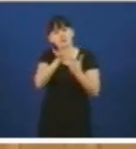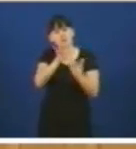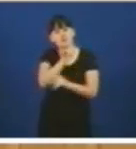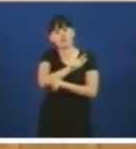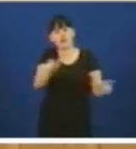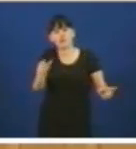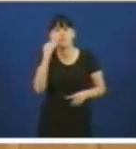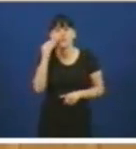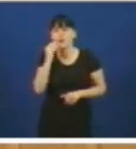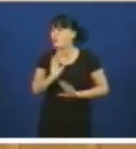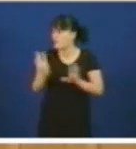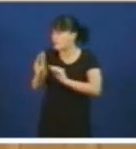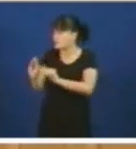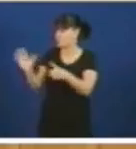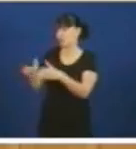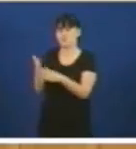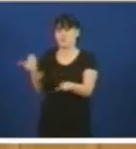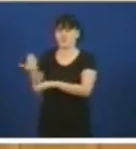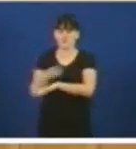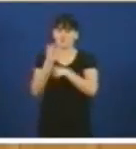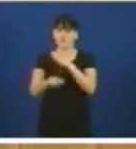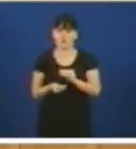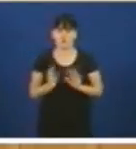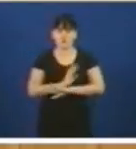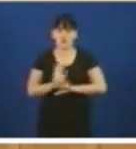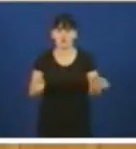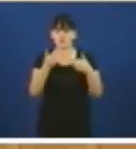cousa que vostedes non fixeron nada máis e moitas gracias